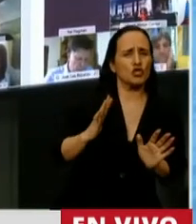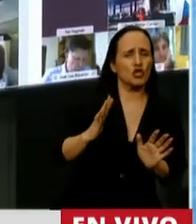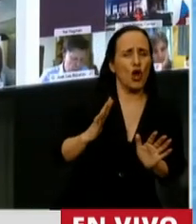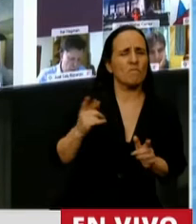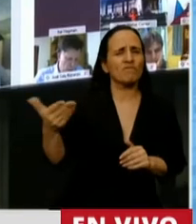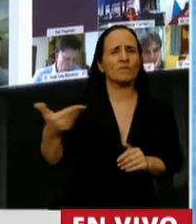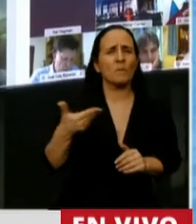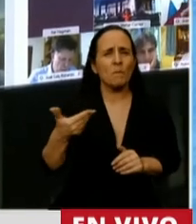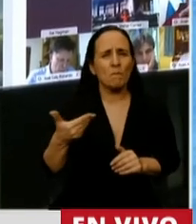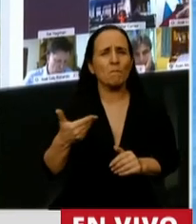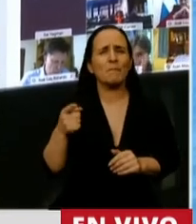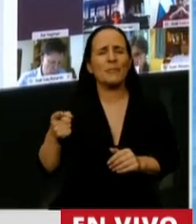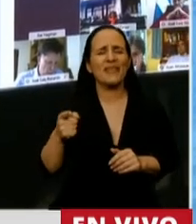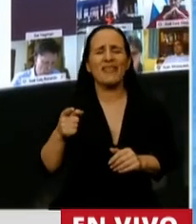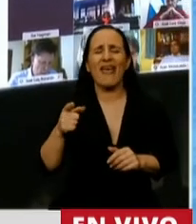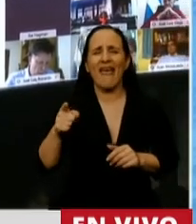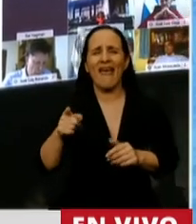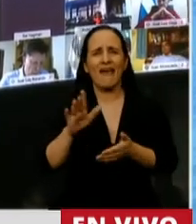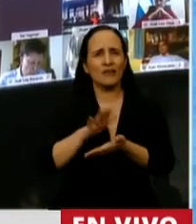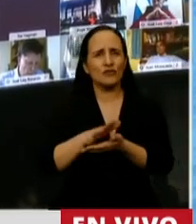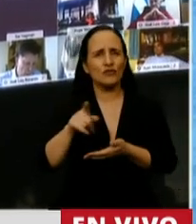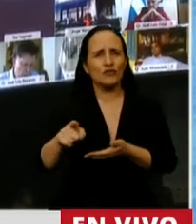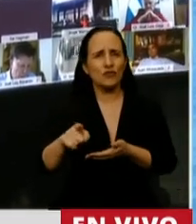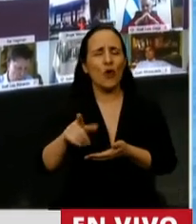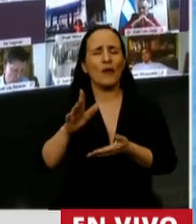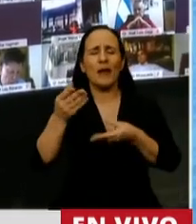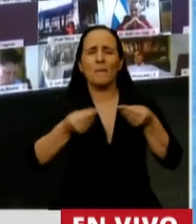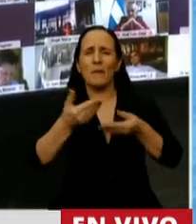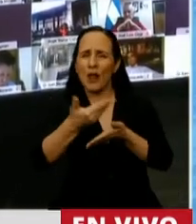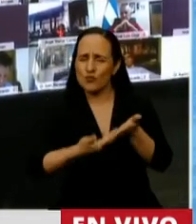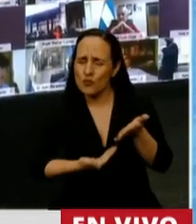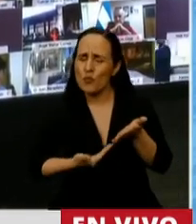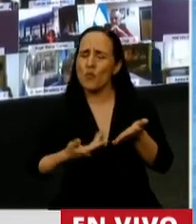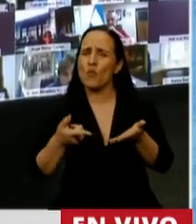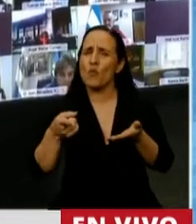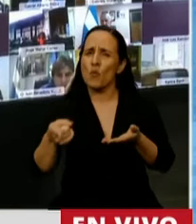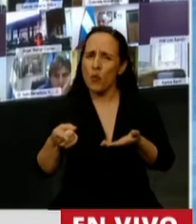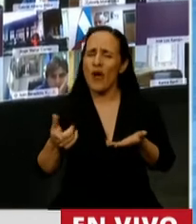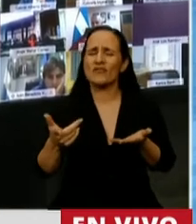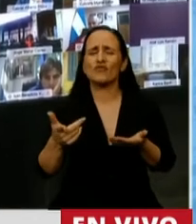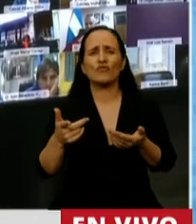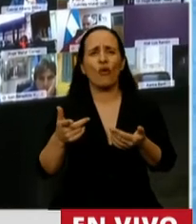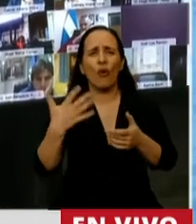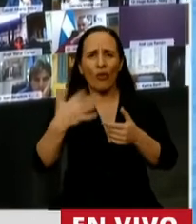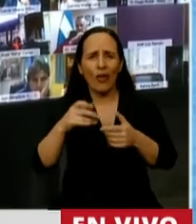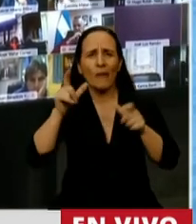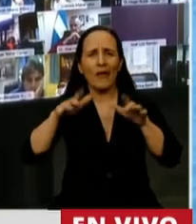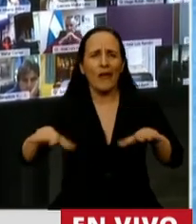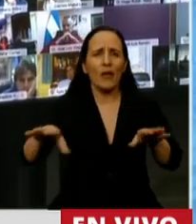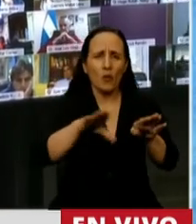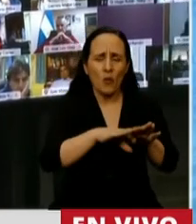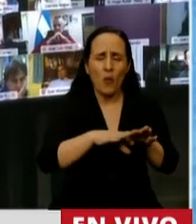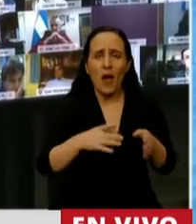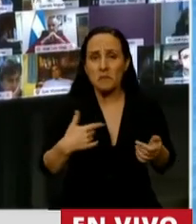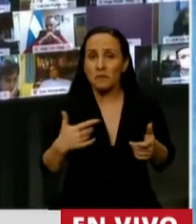solicitando un trato igualitario en materia de la discusión presupuestaria. Yo tengo que decir que ha habido una discusión